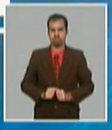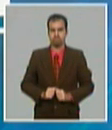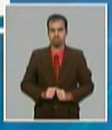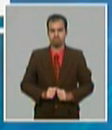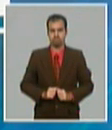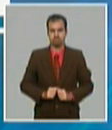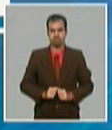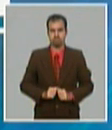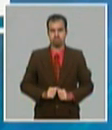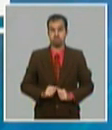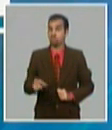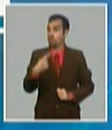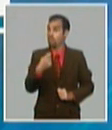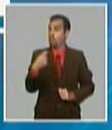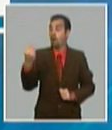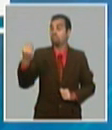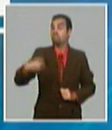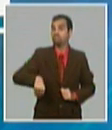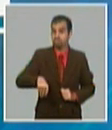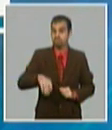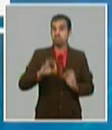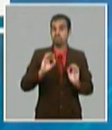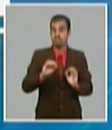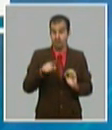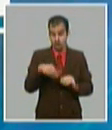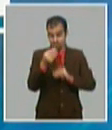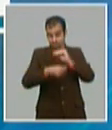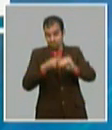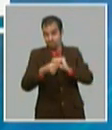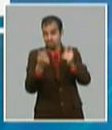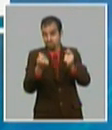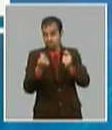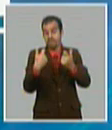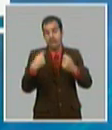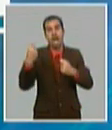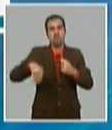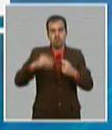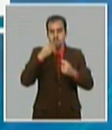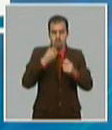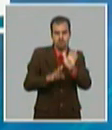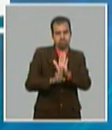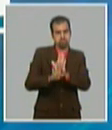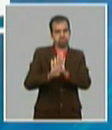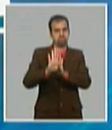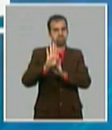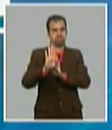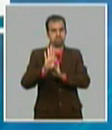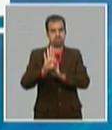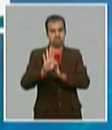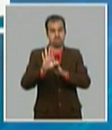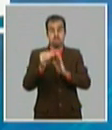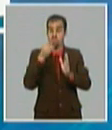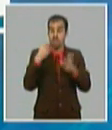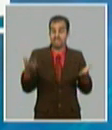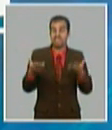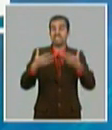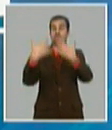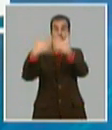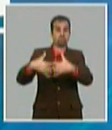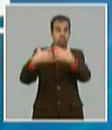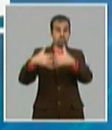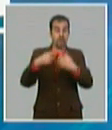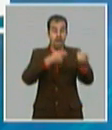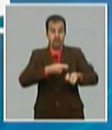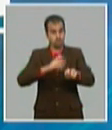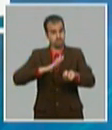y hay que aprovechar la oportunidad que nos da el ordenamiento monetario para el desarrollo de nuestra industria y nuestra